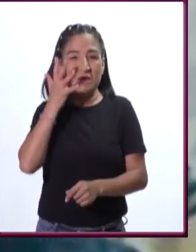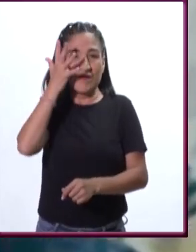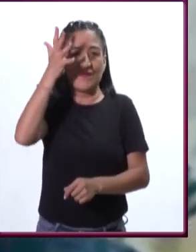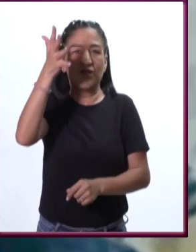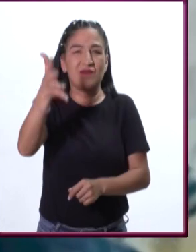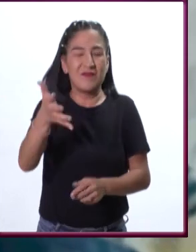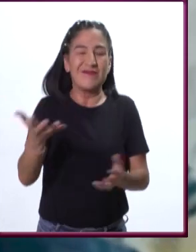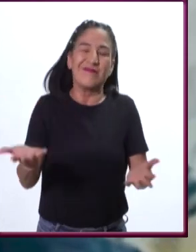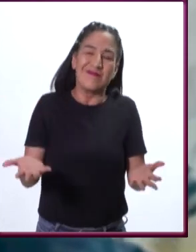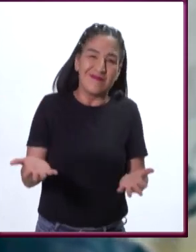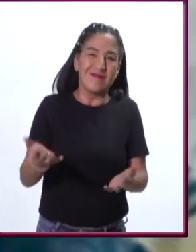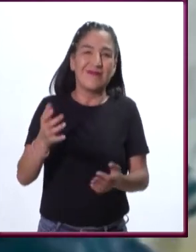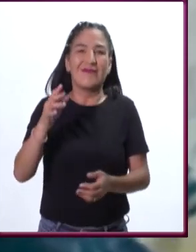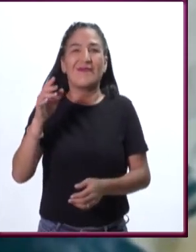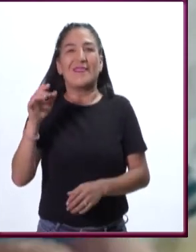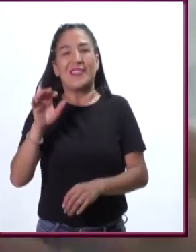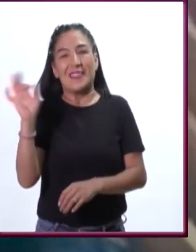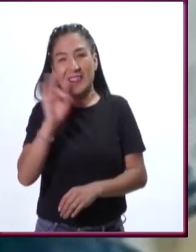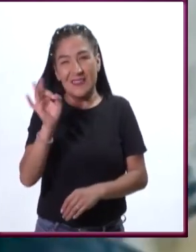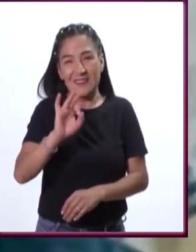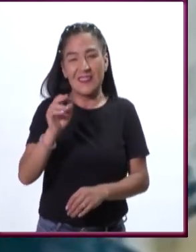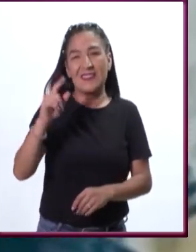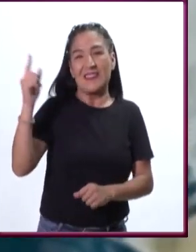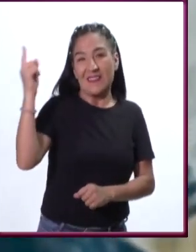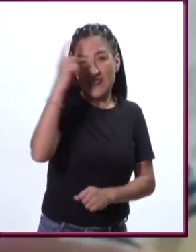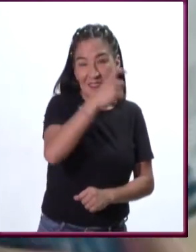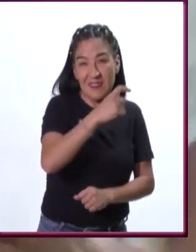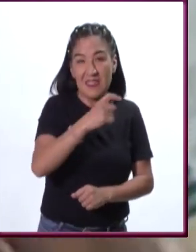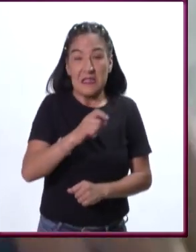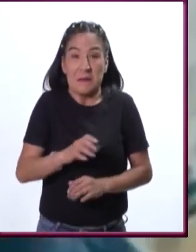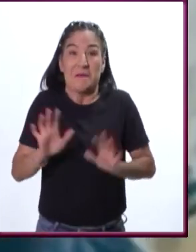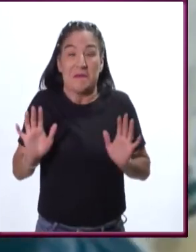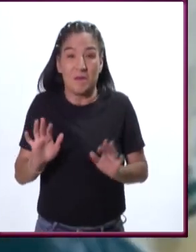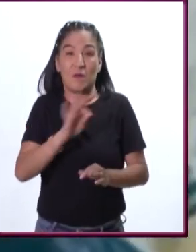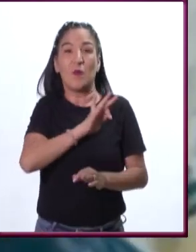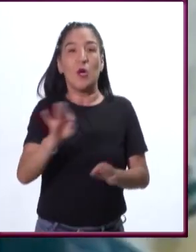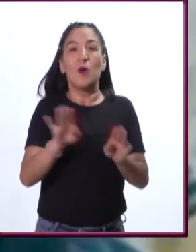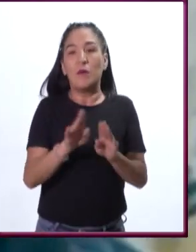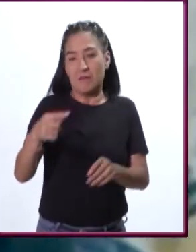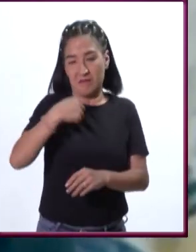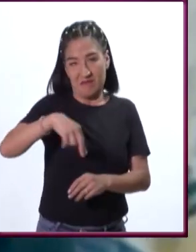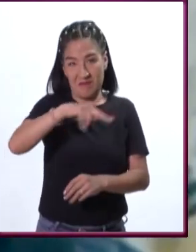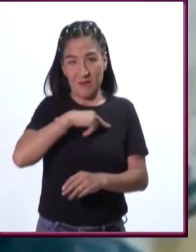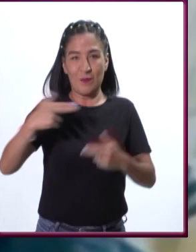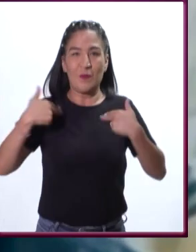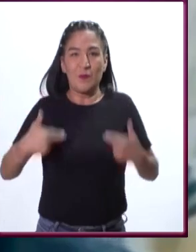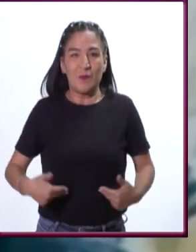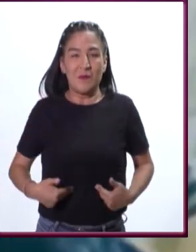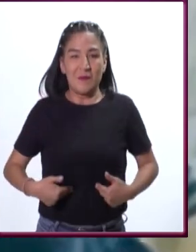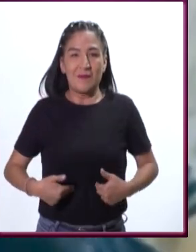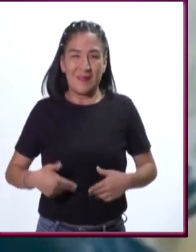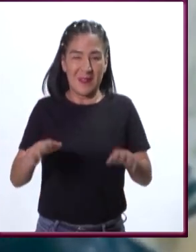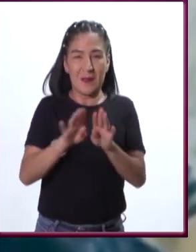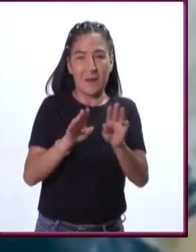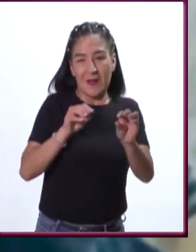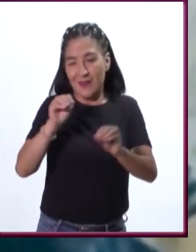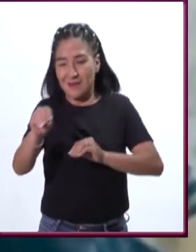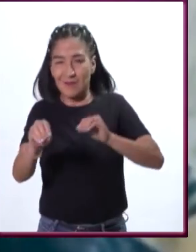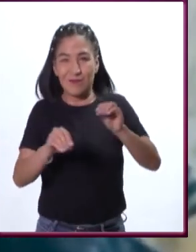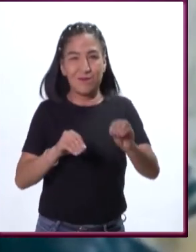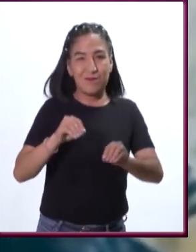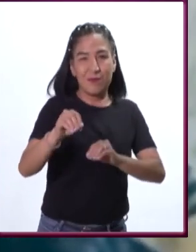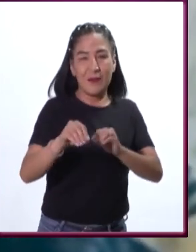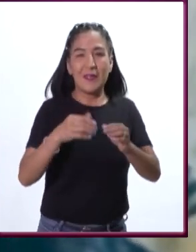minitrofe, cuyo desenlace hemos modelado, pero que no